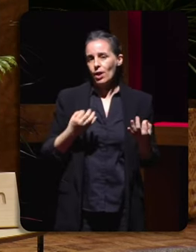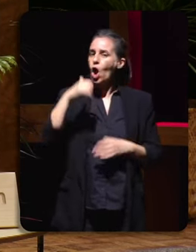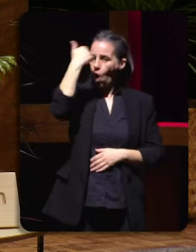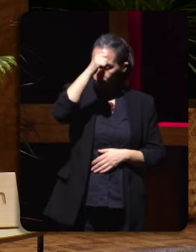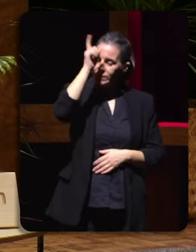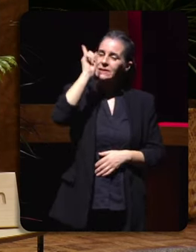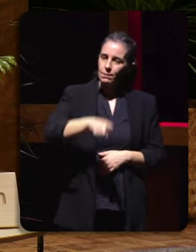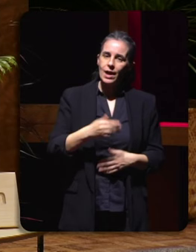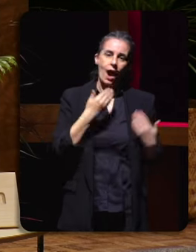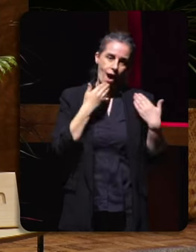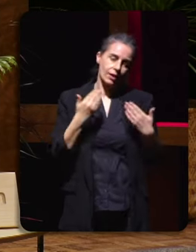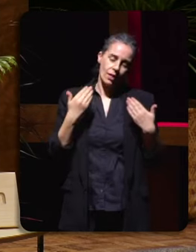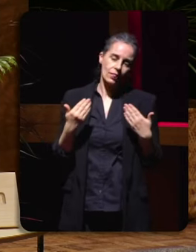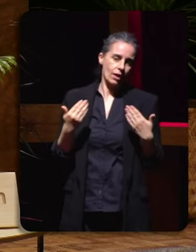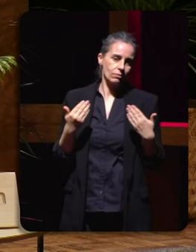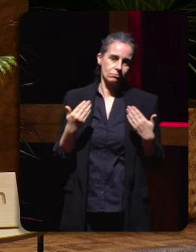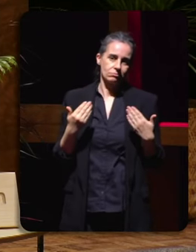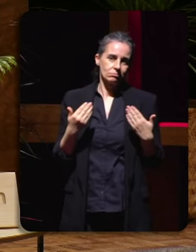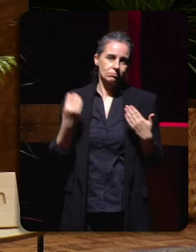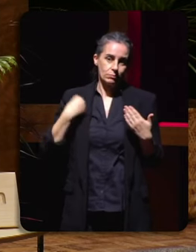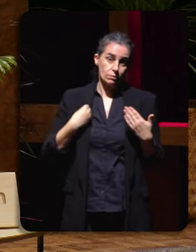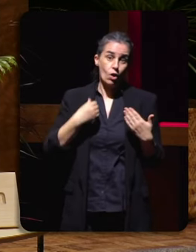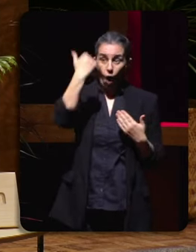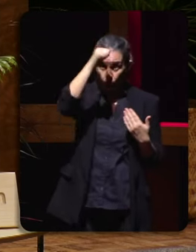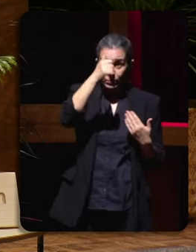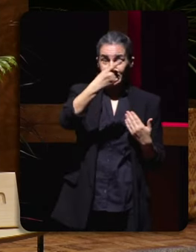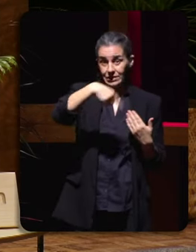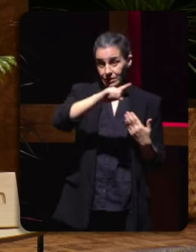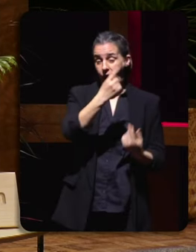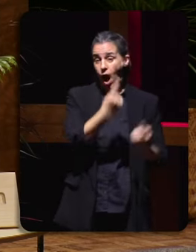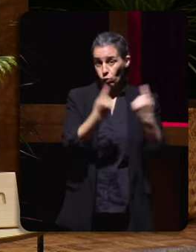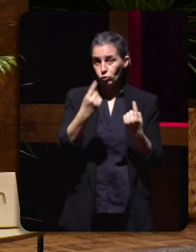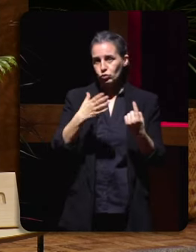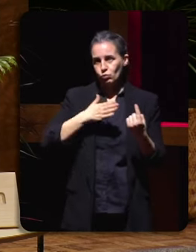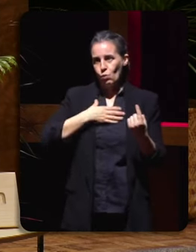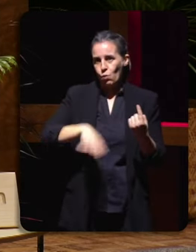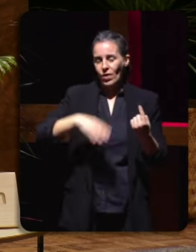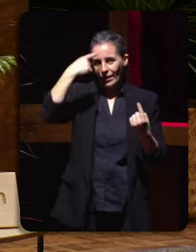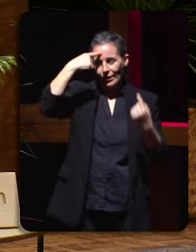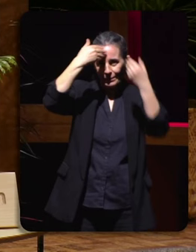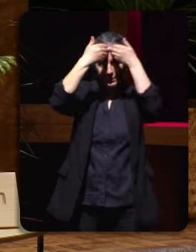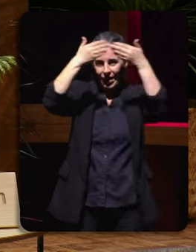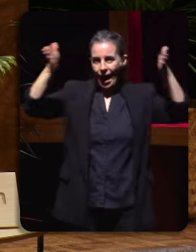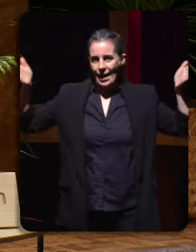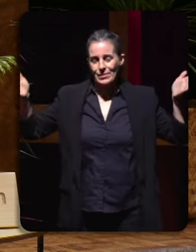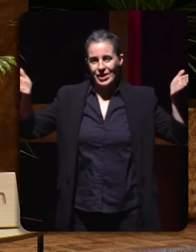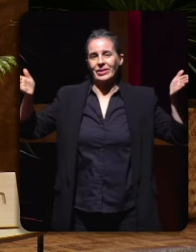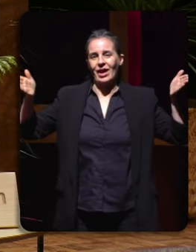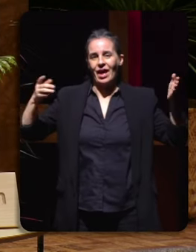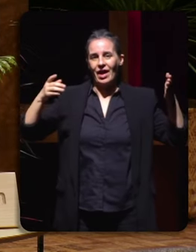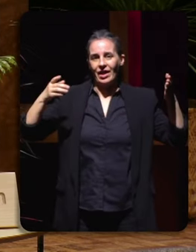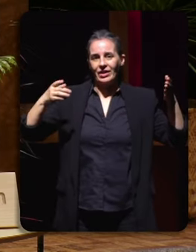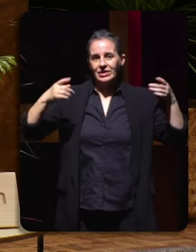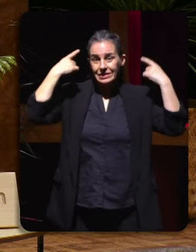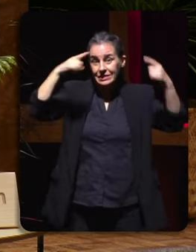agradecen ou polo menos os que son capaces de abrir as súas mentes e evitar pensar que eles estamos quitando